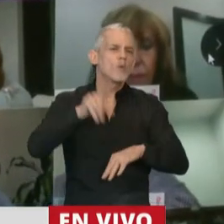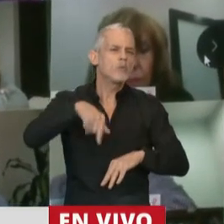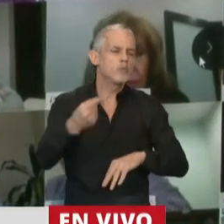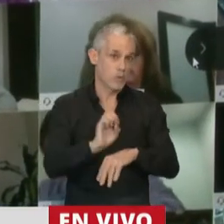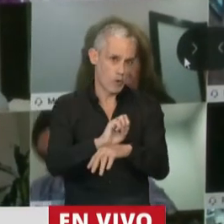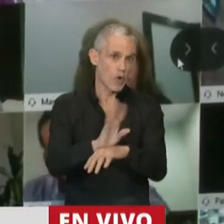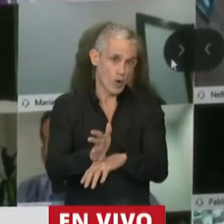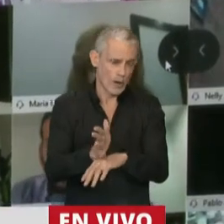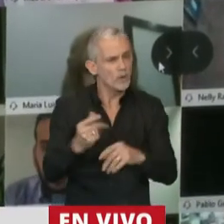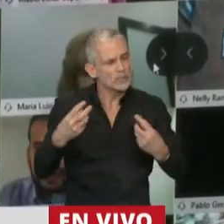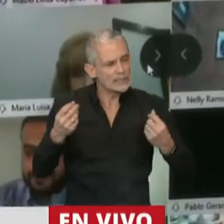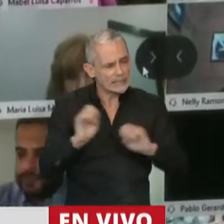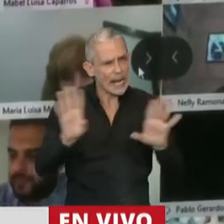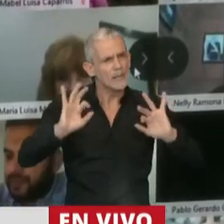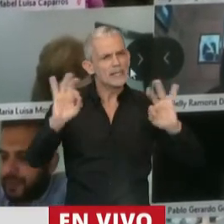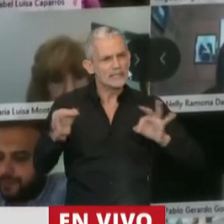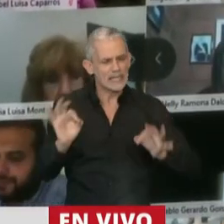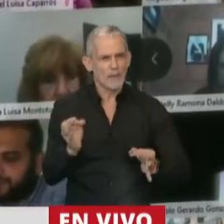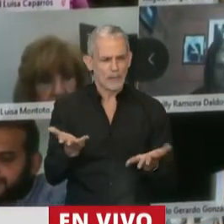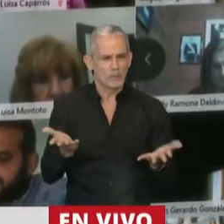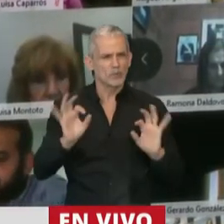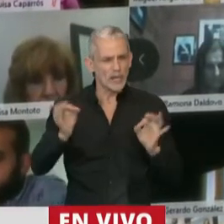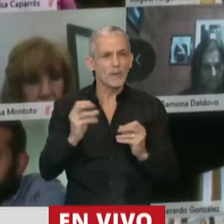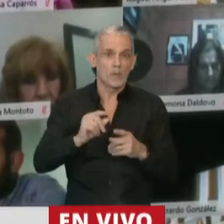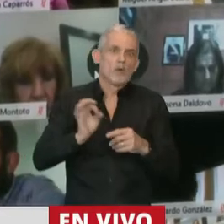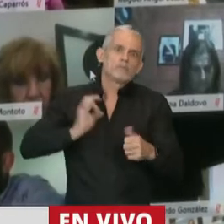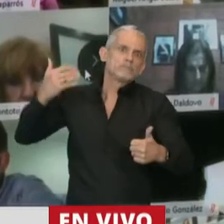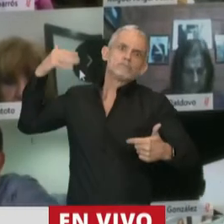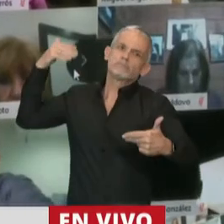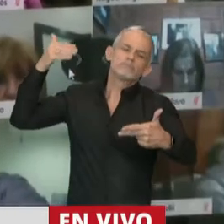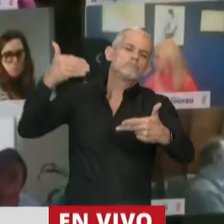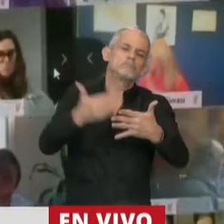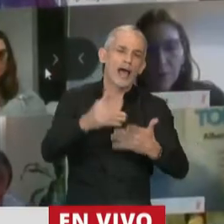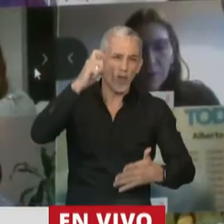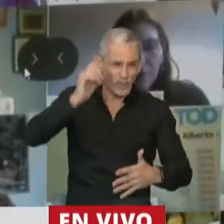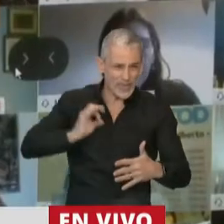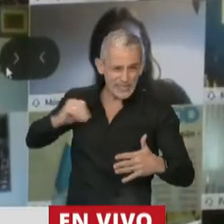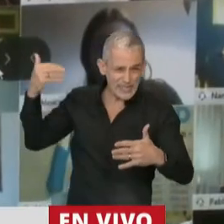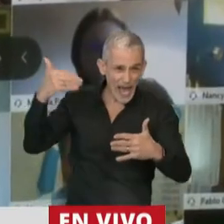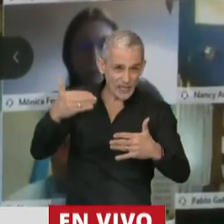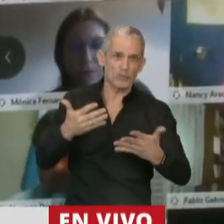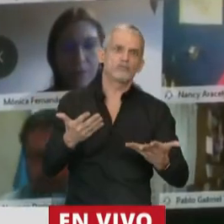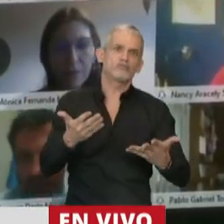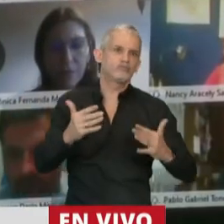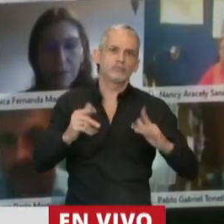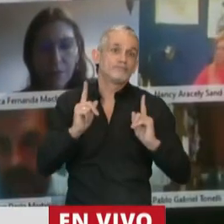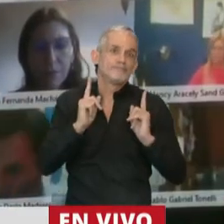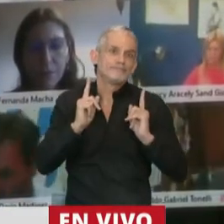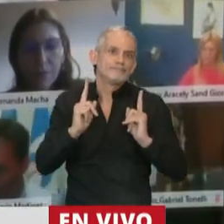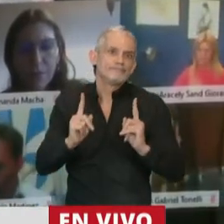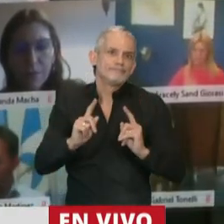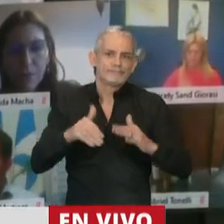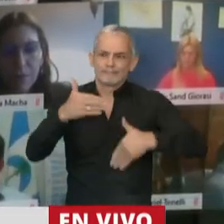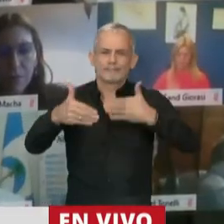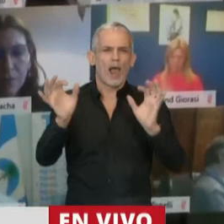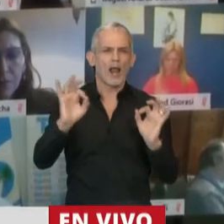esta pandemia que son durísimas, sino porque venimos arrastrando años de decadencia. Los últimos 10 años fueron de estancamiento. Los últimos